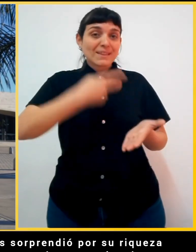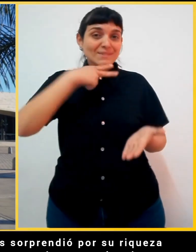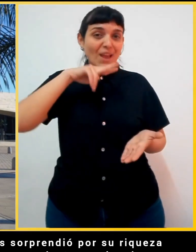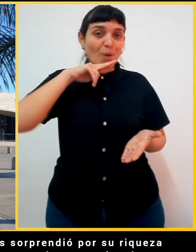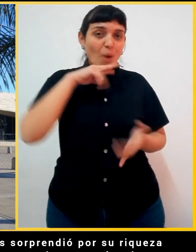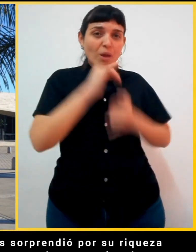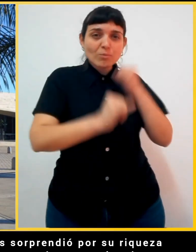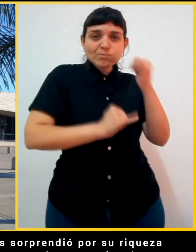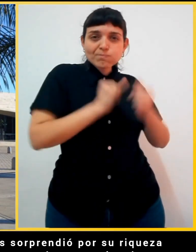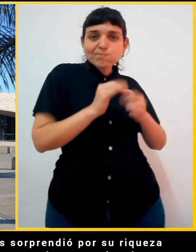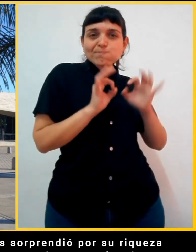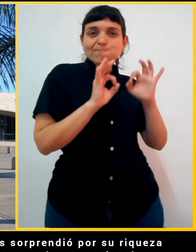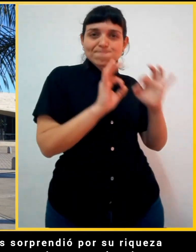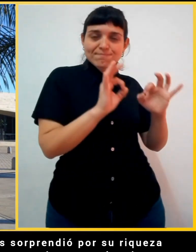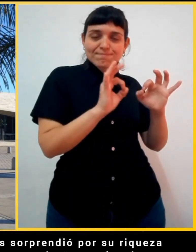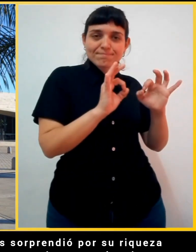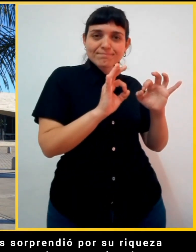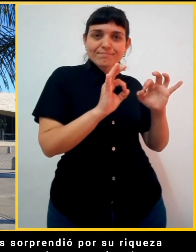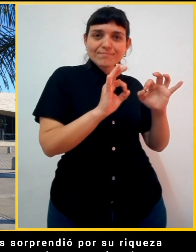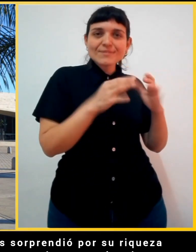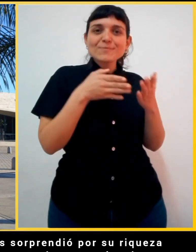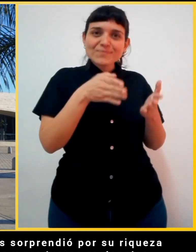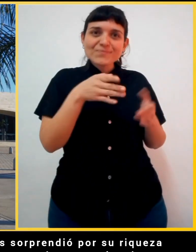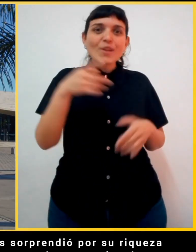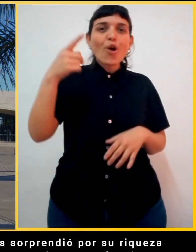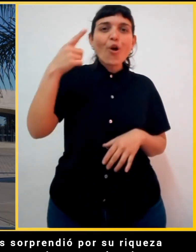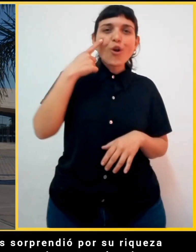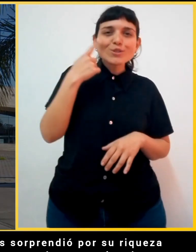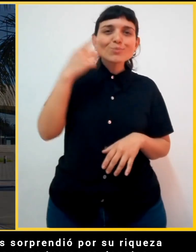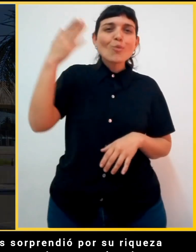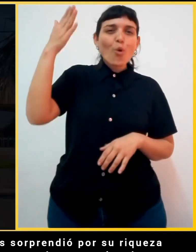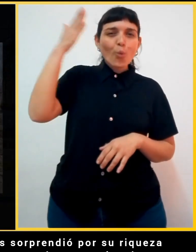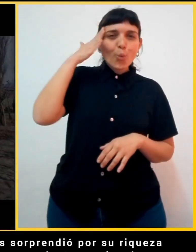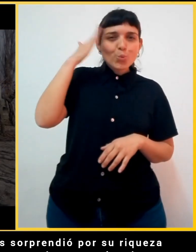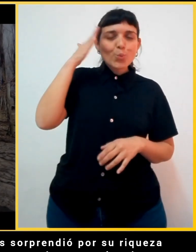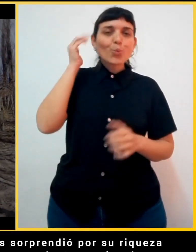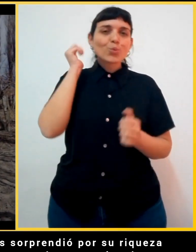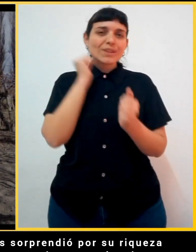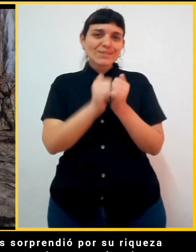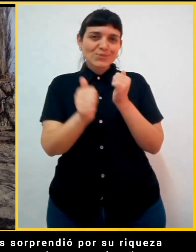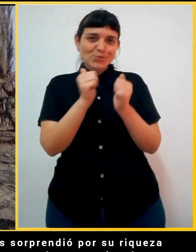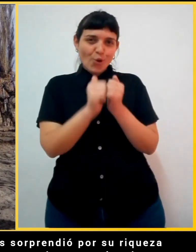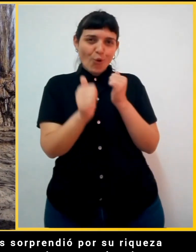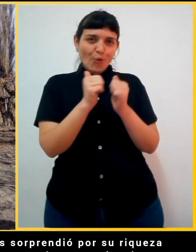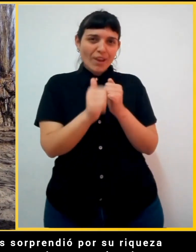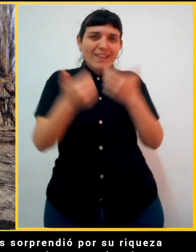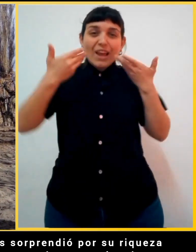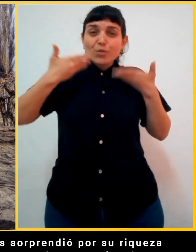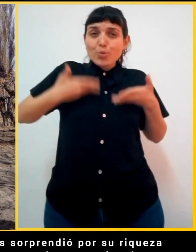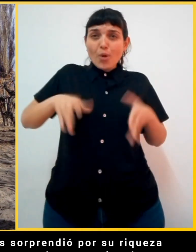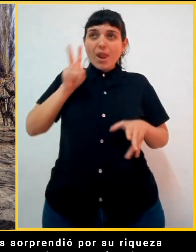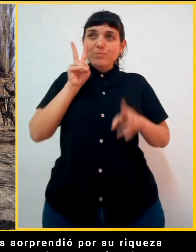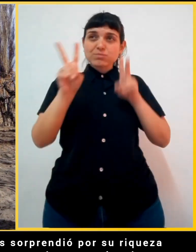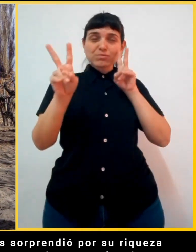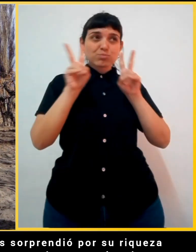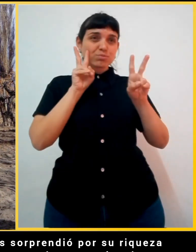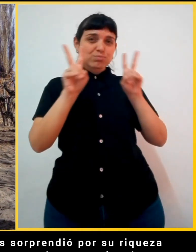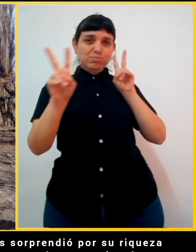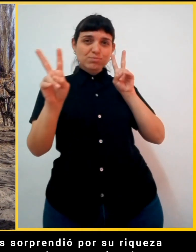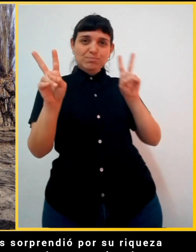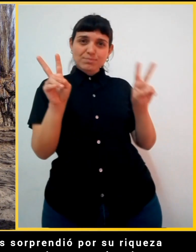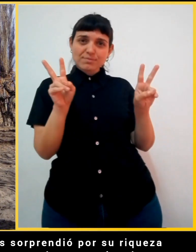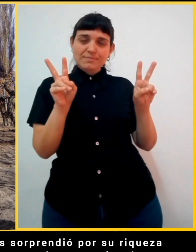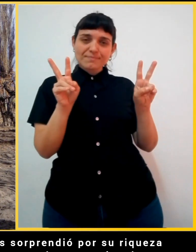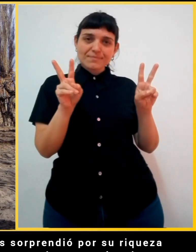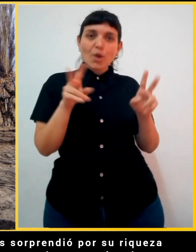Dejamos atrás la capital sanjuanina, que nos sorprendió por su riqueza cultural e histórica, sus